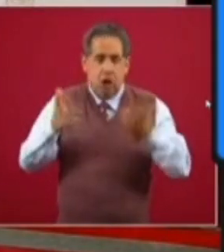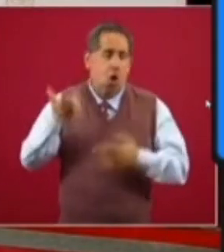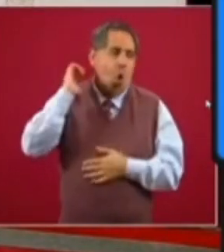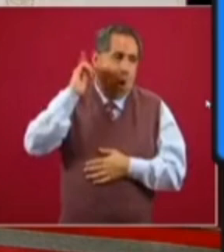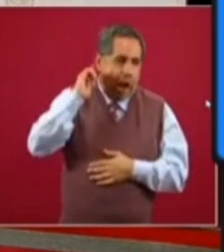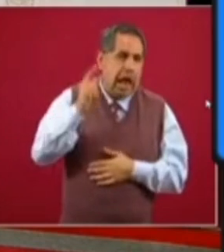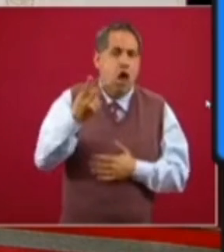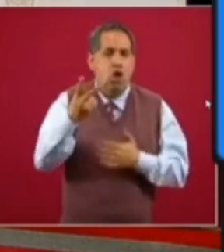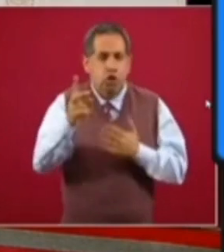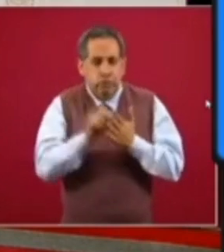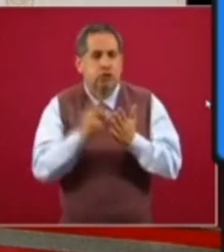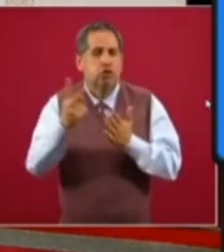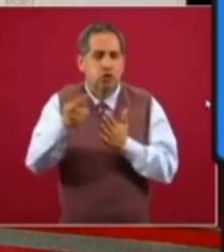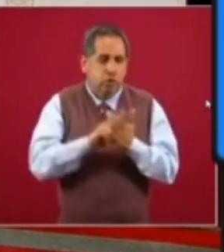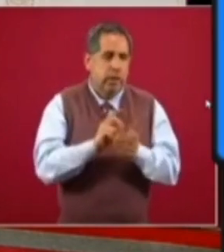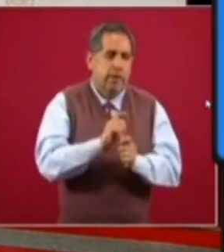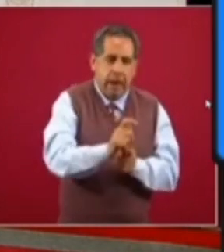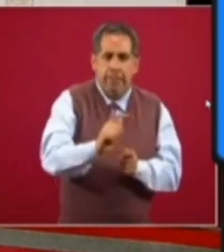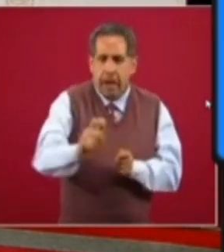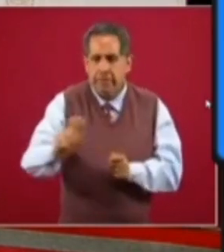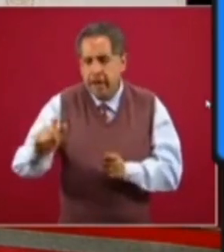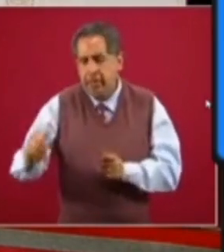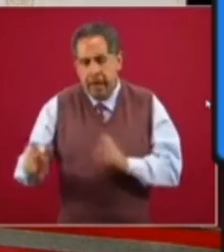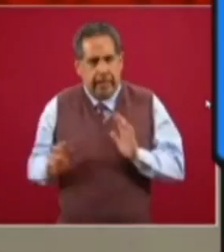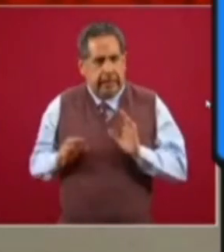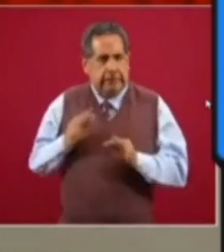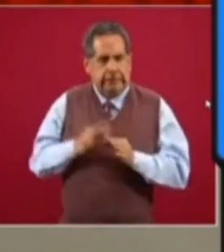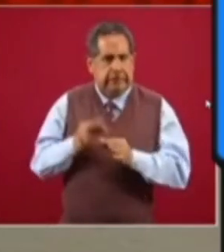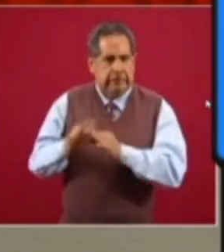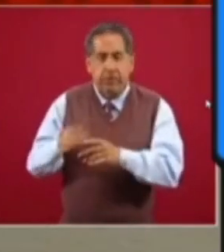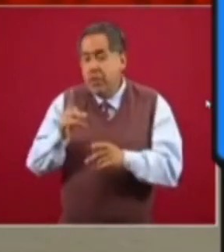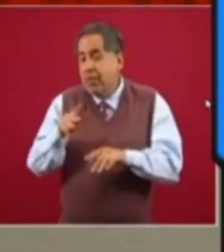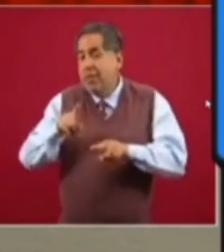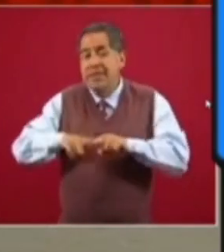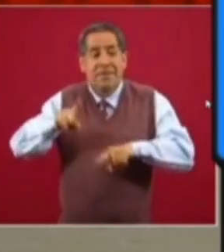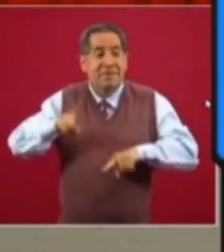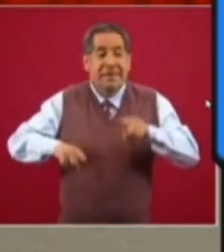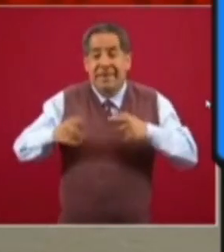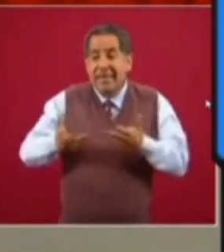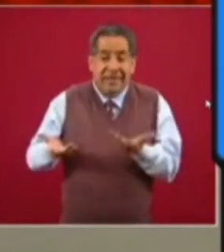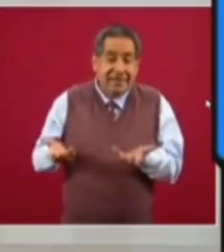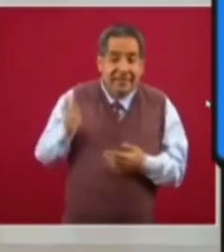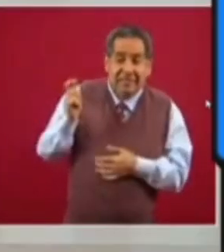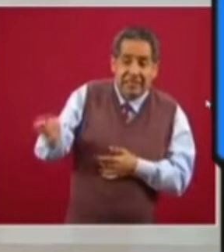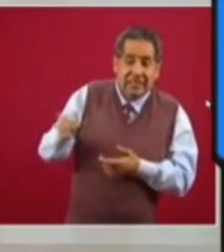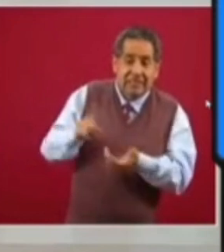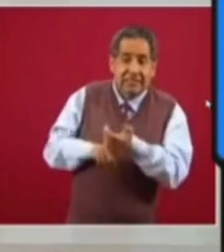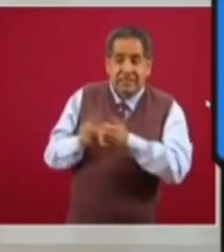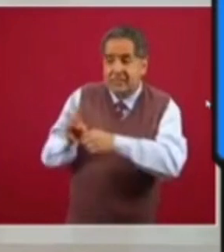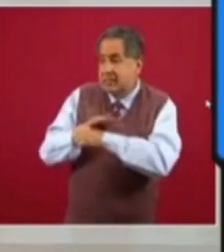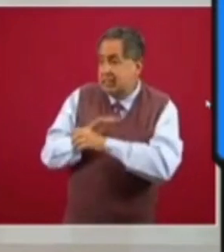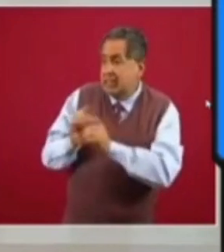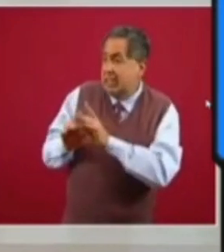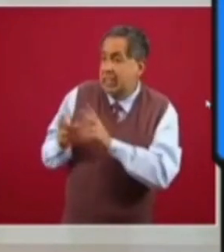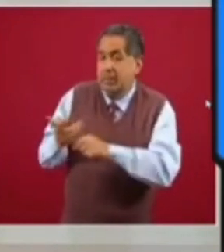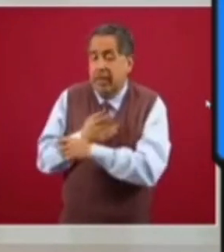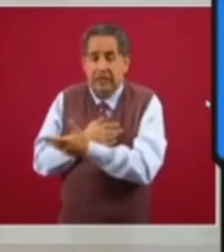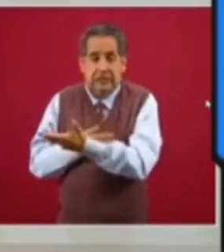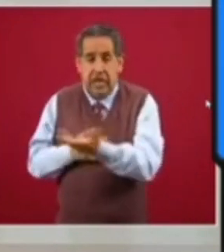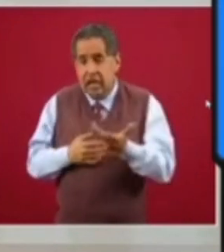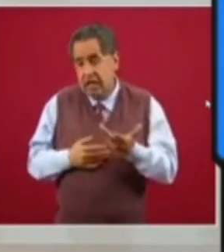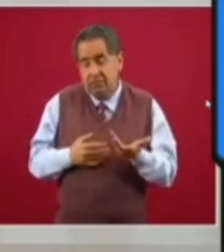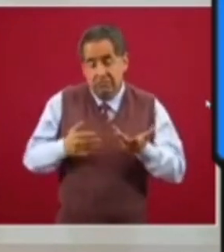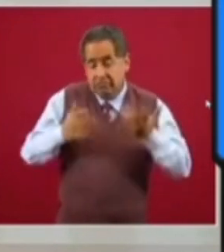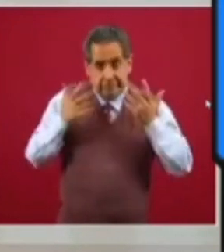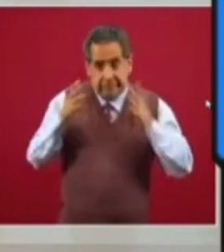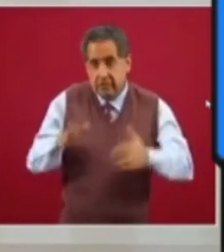sería pagar bimestral, como lo hemos venido haciendo de manera regular, pero dependeremos también de la circunstancia en la que estemos